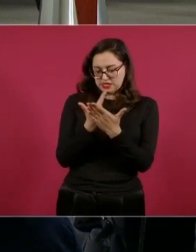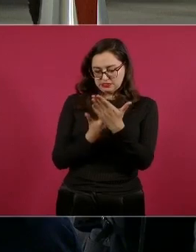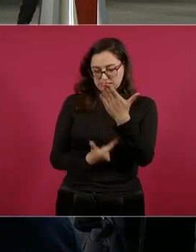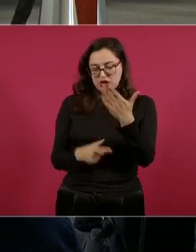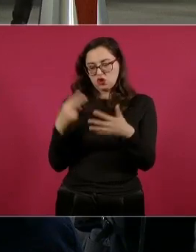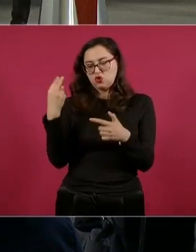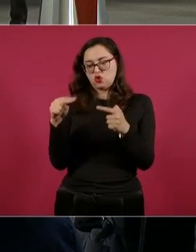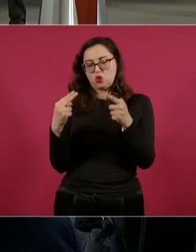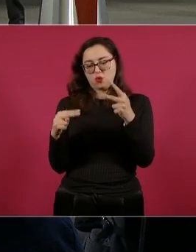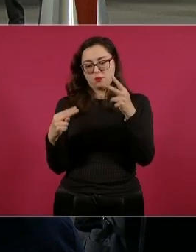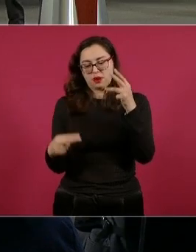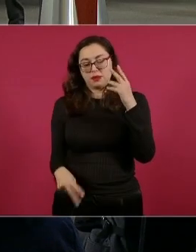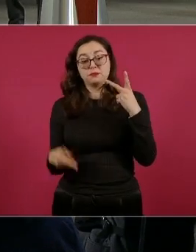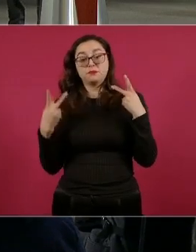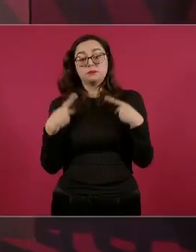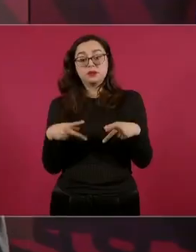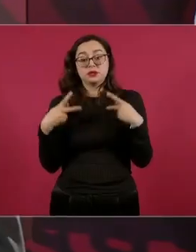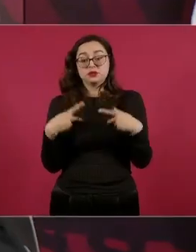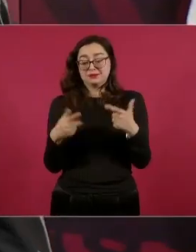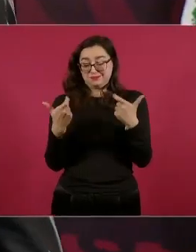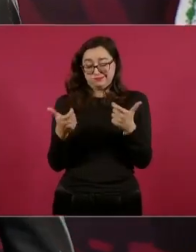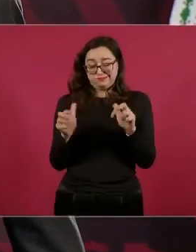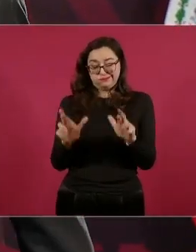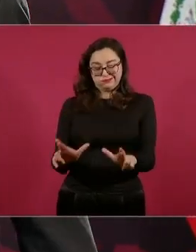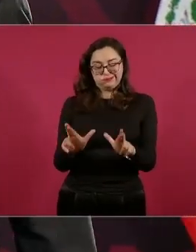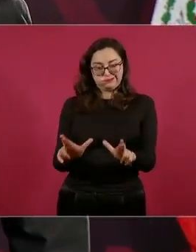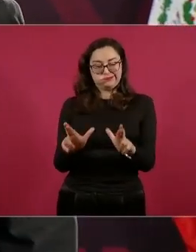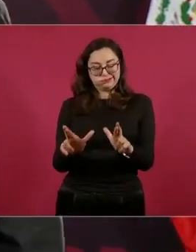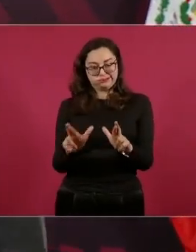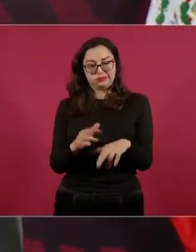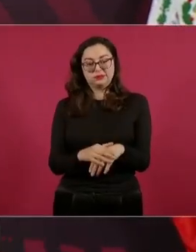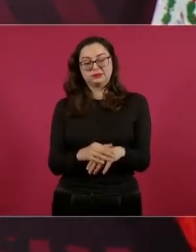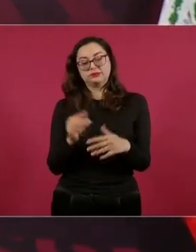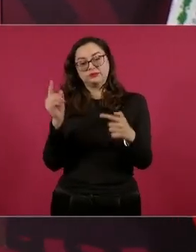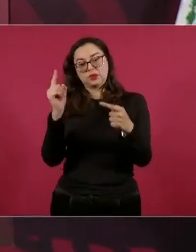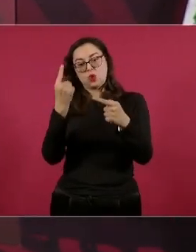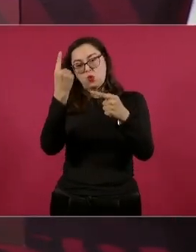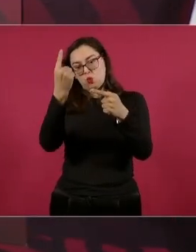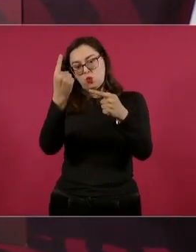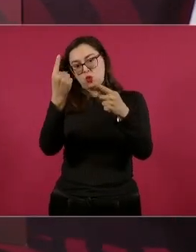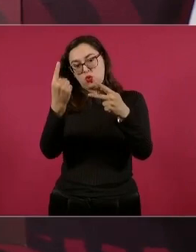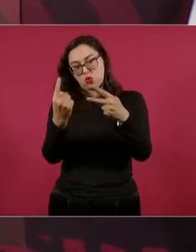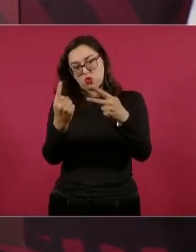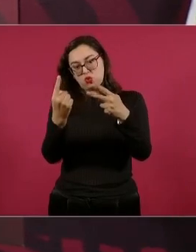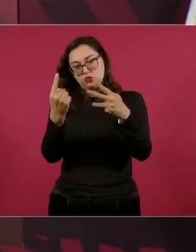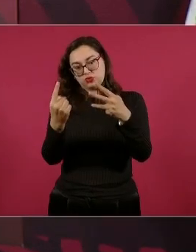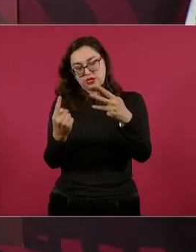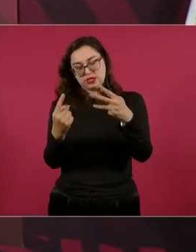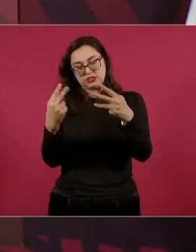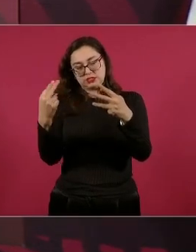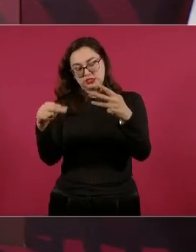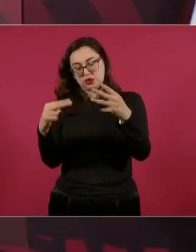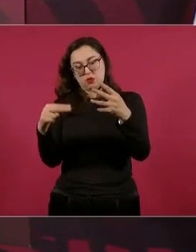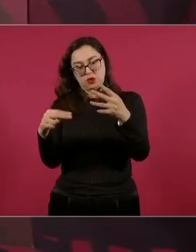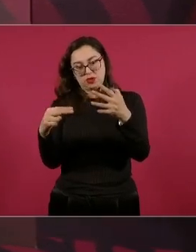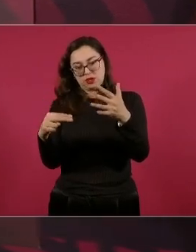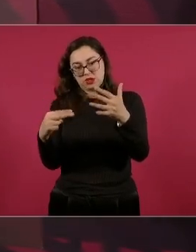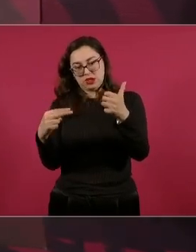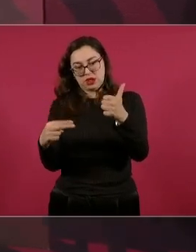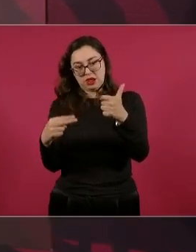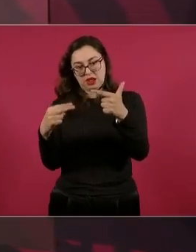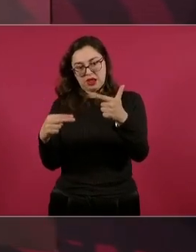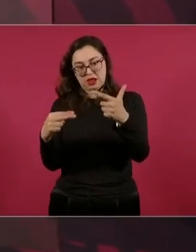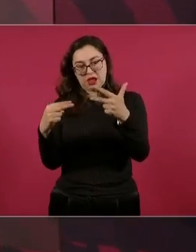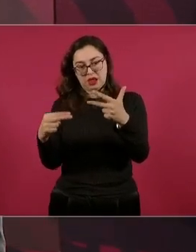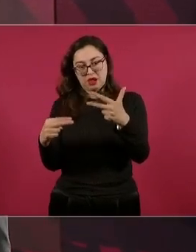en el lugar 10, entre los 10 más ricos del mundo, a